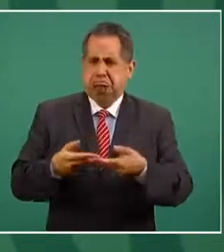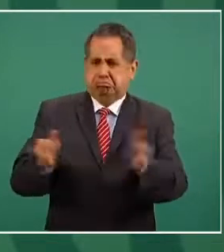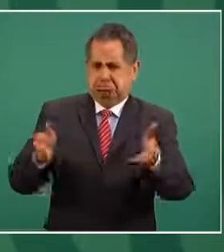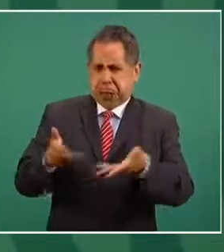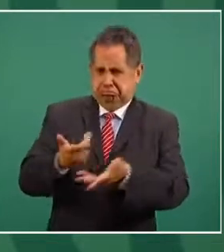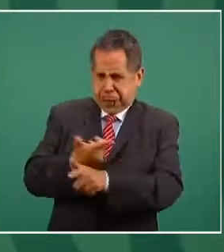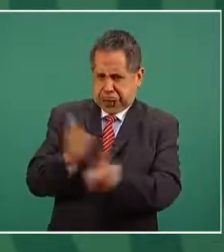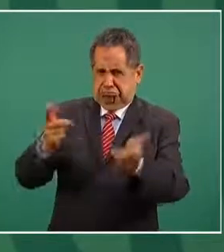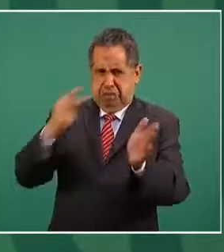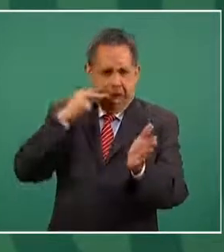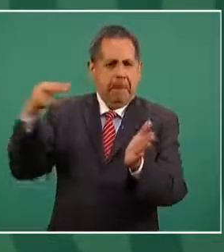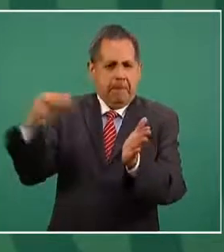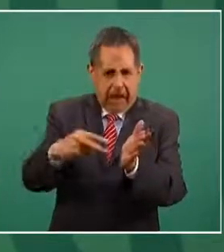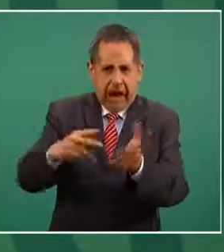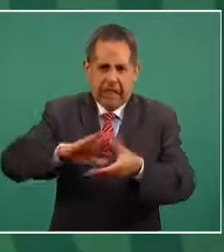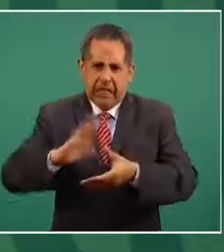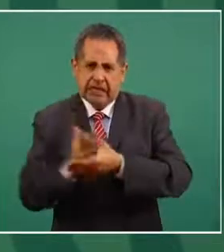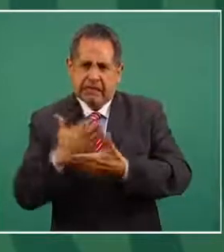y lo hacemos